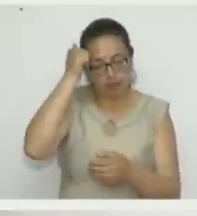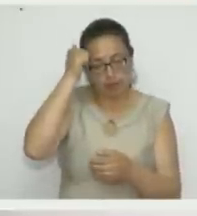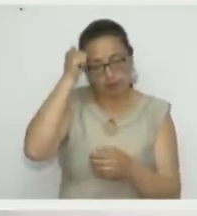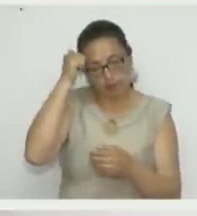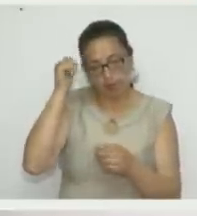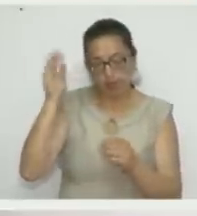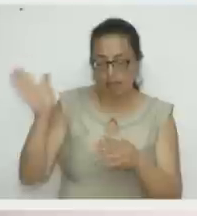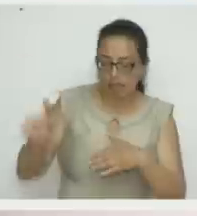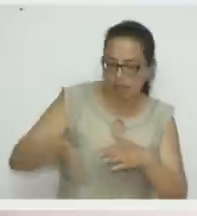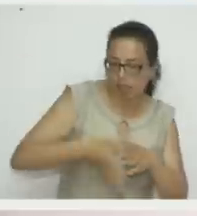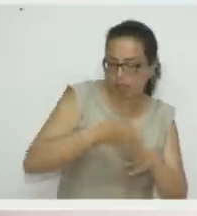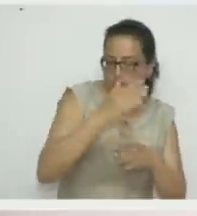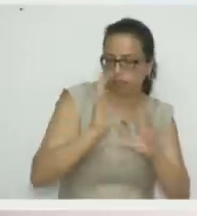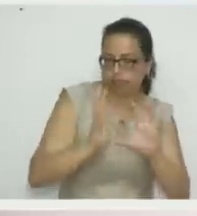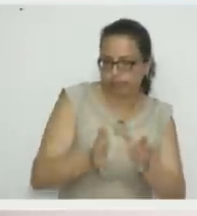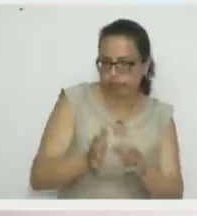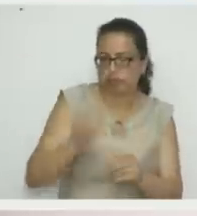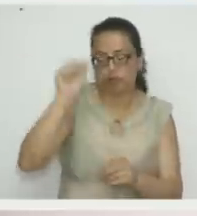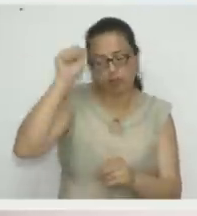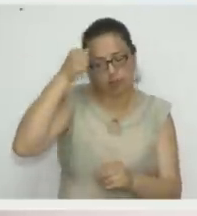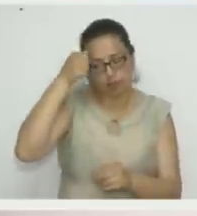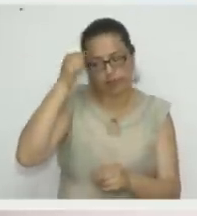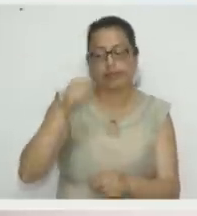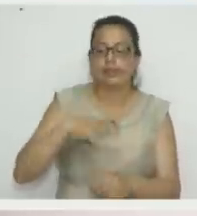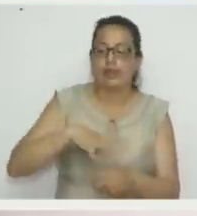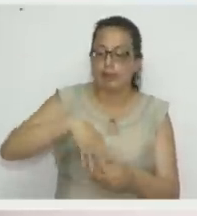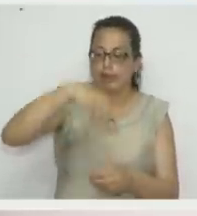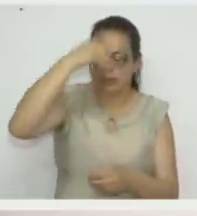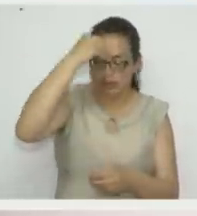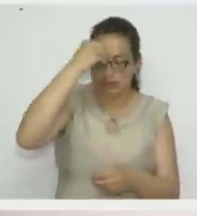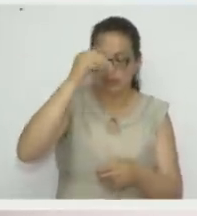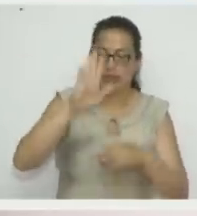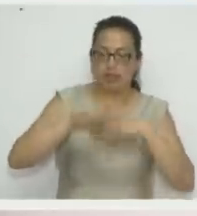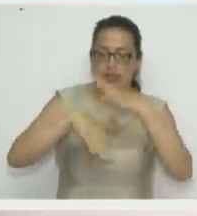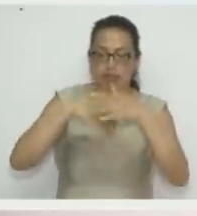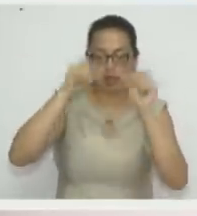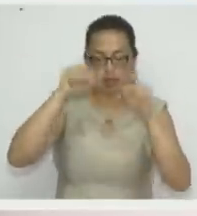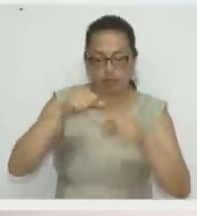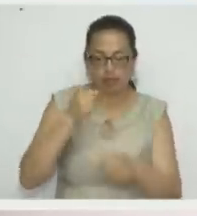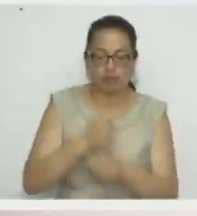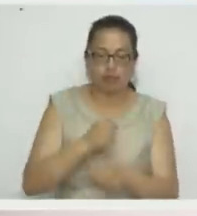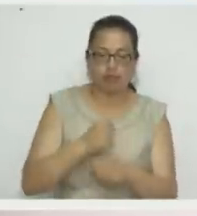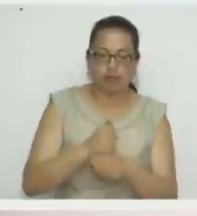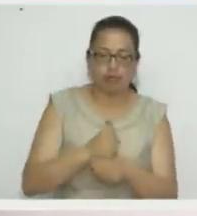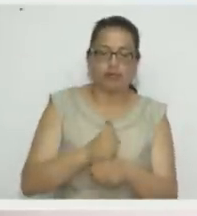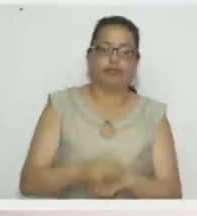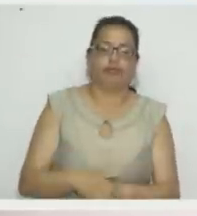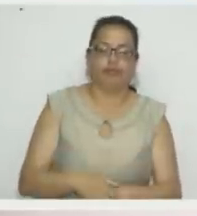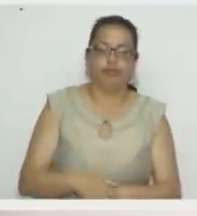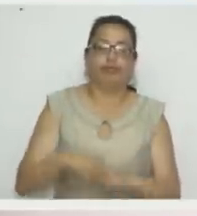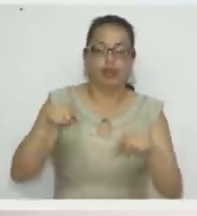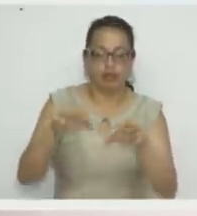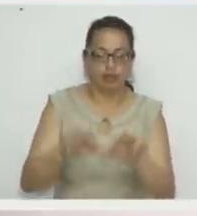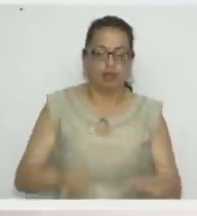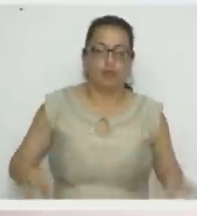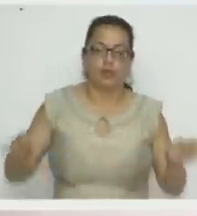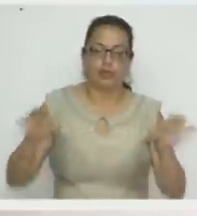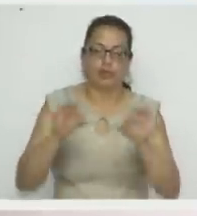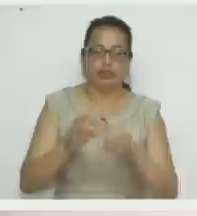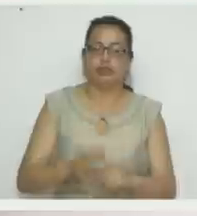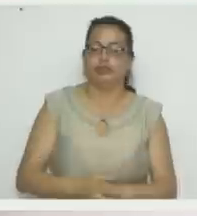obsequio tan lindo. Porque no solamente lo va a aprender a hacer, sino que también se va a quedar con los moldes, ¿no? Que es lo más importante.